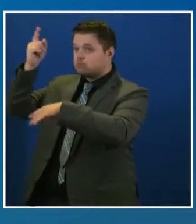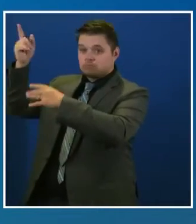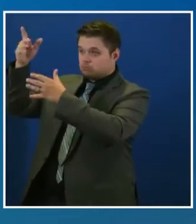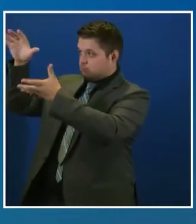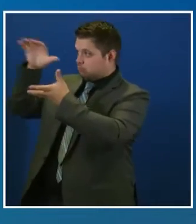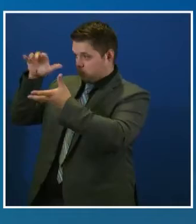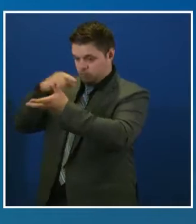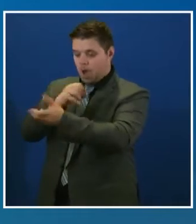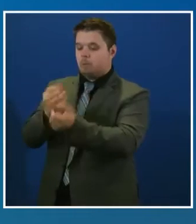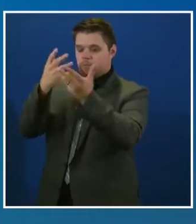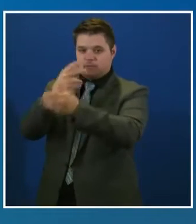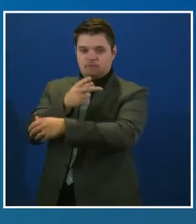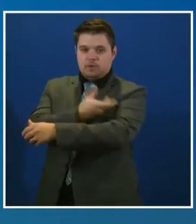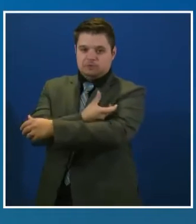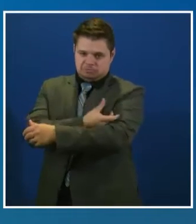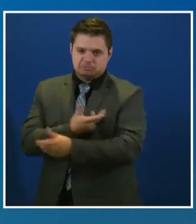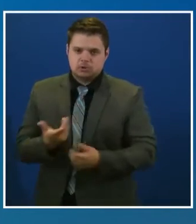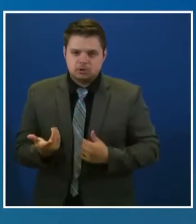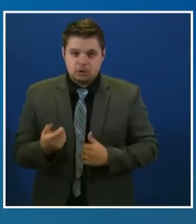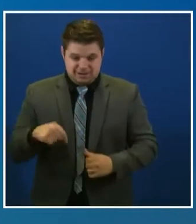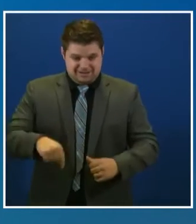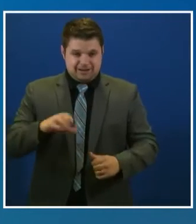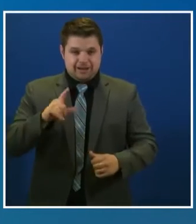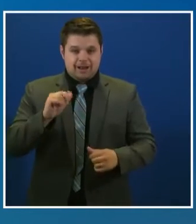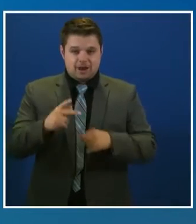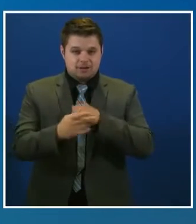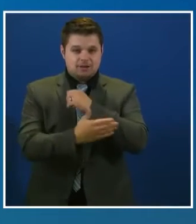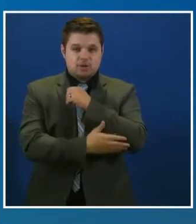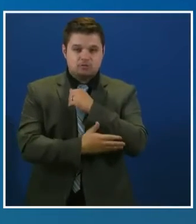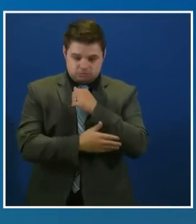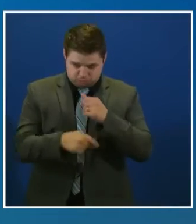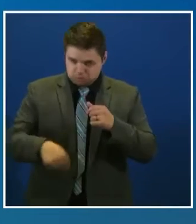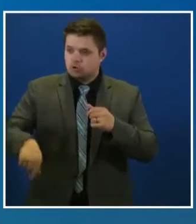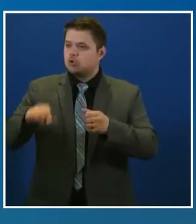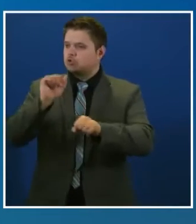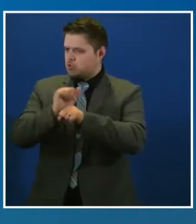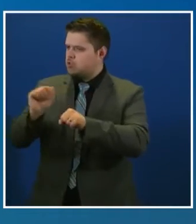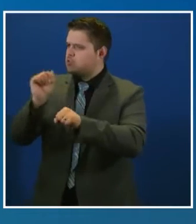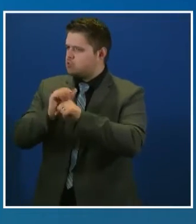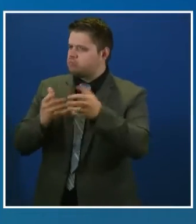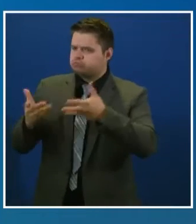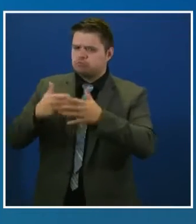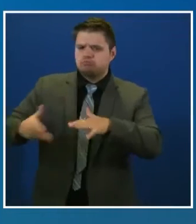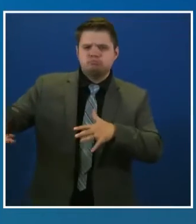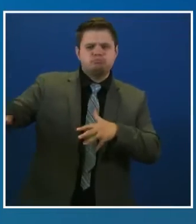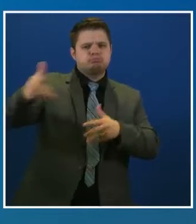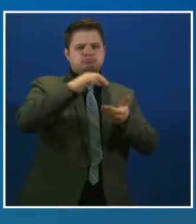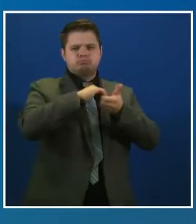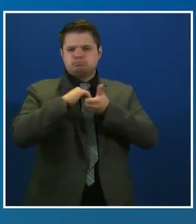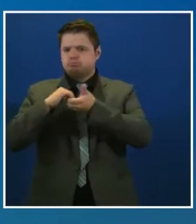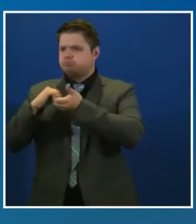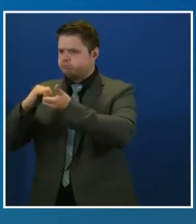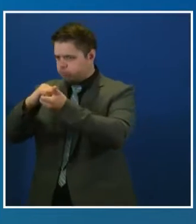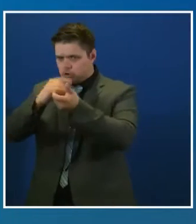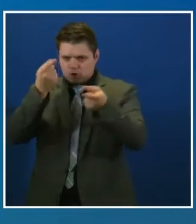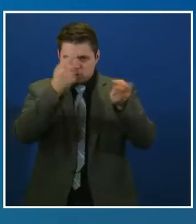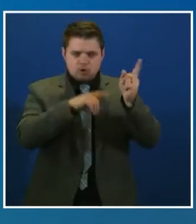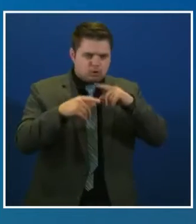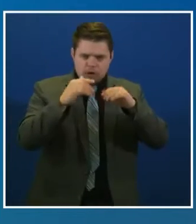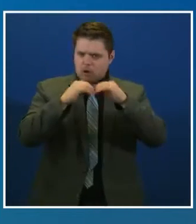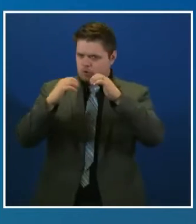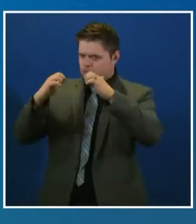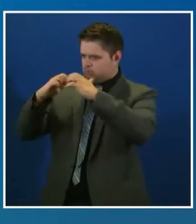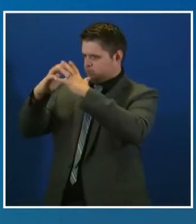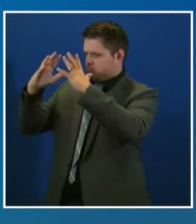del Condado de Clark también está trabajando con socios comunitarios para apoyar sitios de vacunación itinerantes en toda la